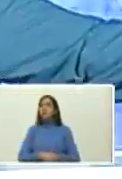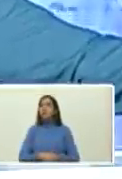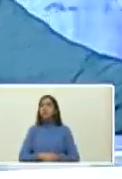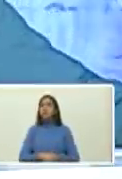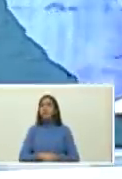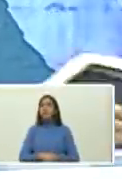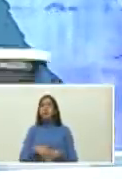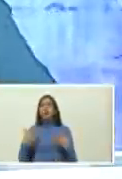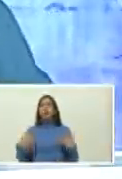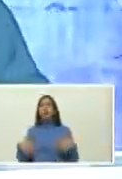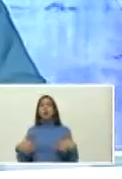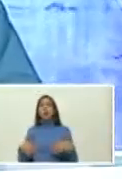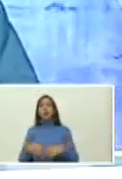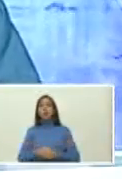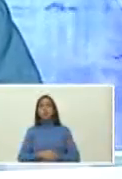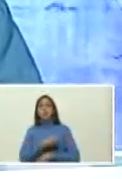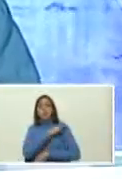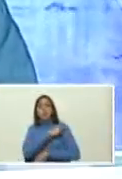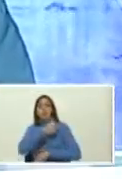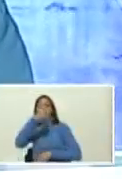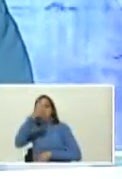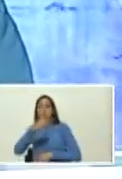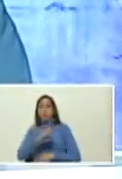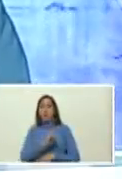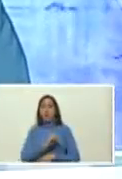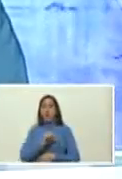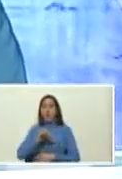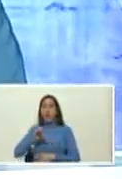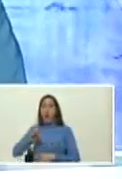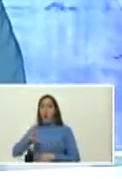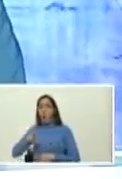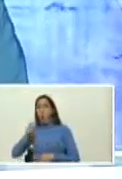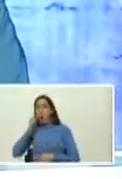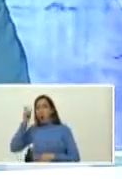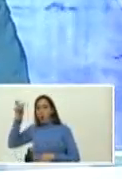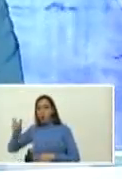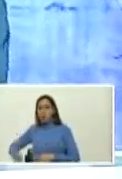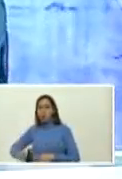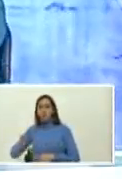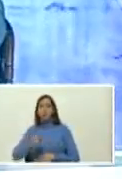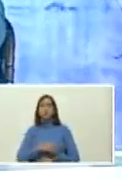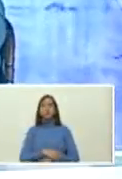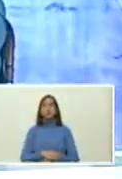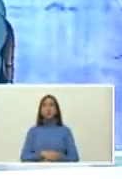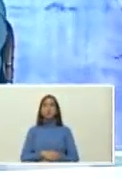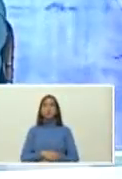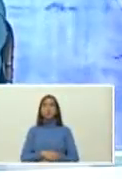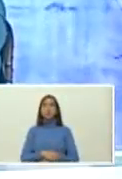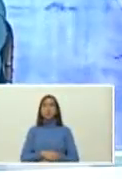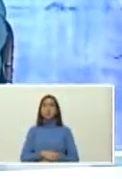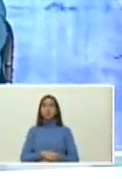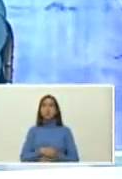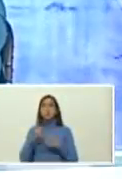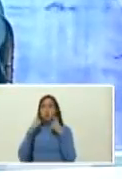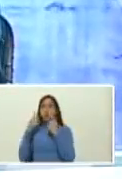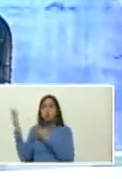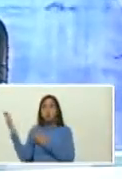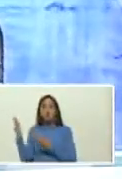ahí papa se pone peligroso escalona escalona esclavos unidos